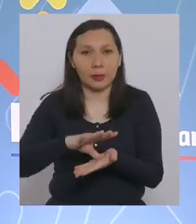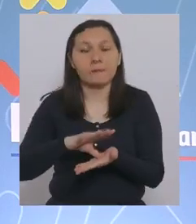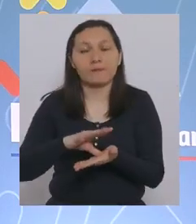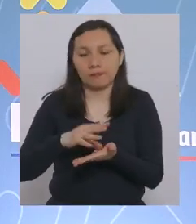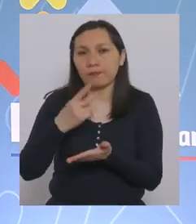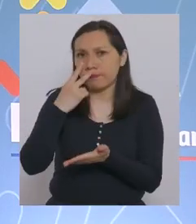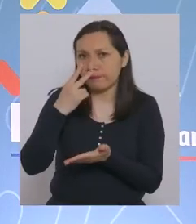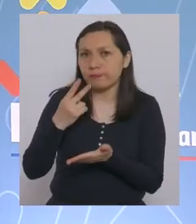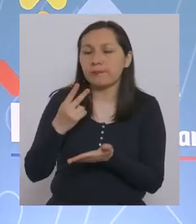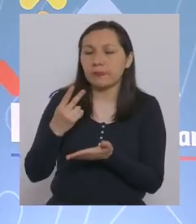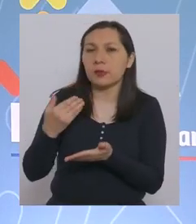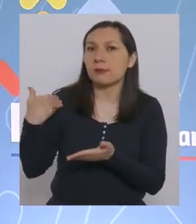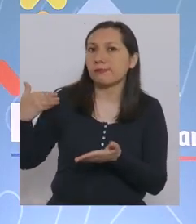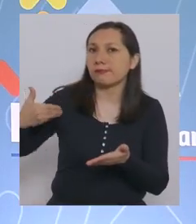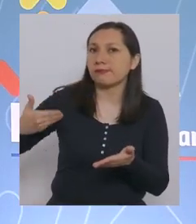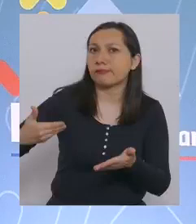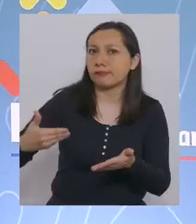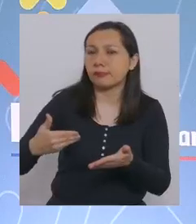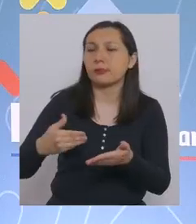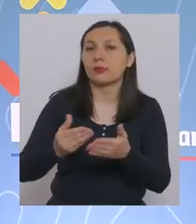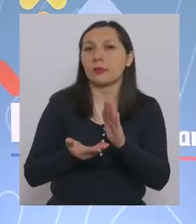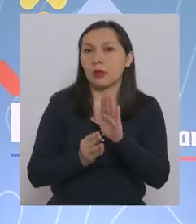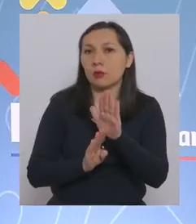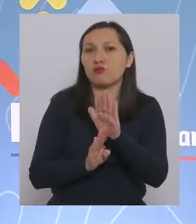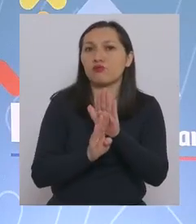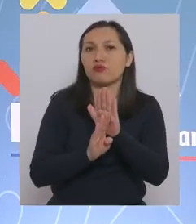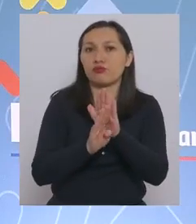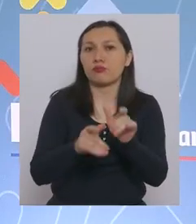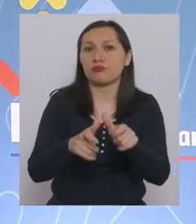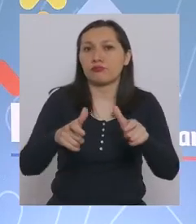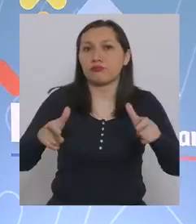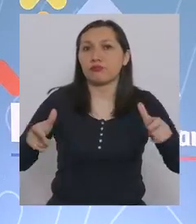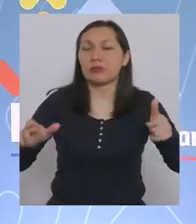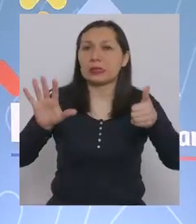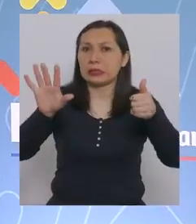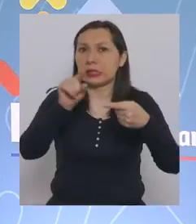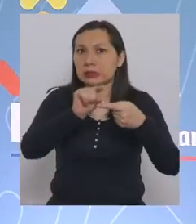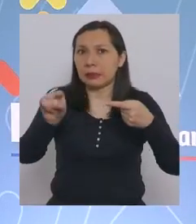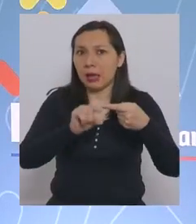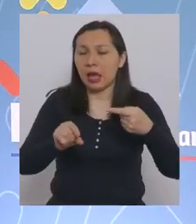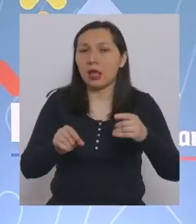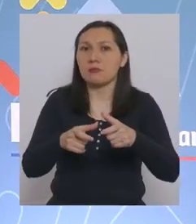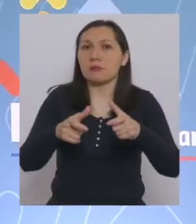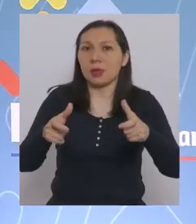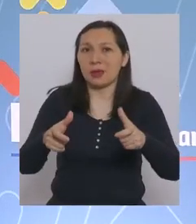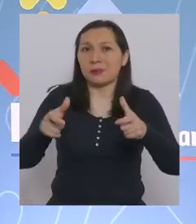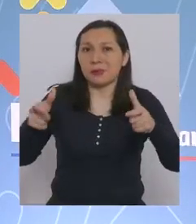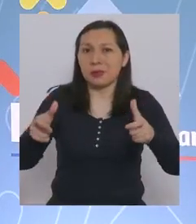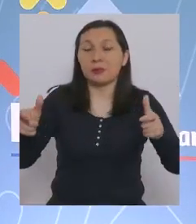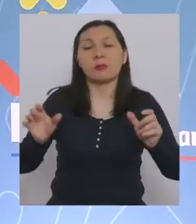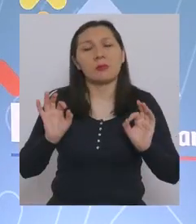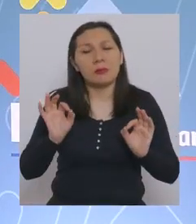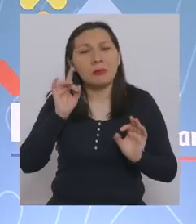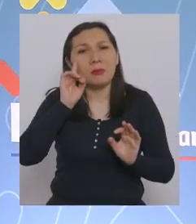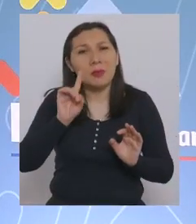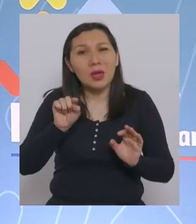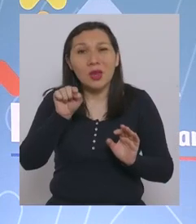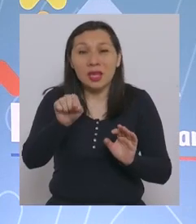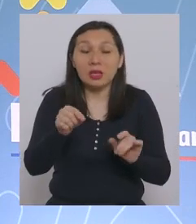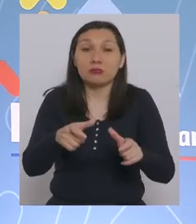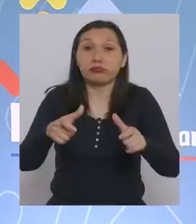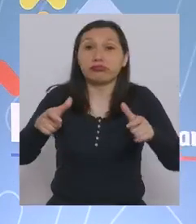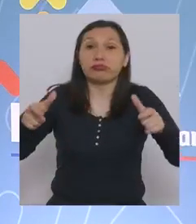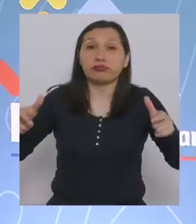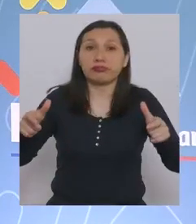venido viendo un aumento en las últimas semanas, ya más de seis semanas. Sin embargo, particularmente, ese incremento